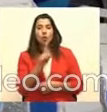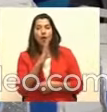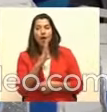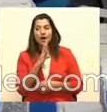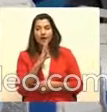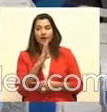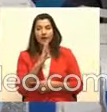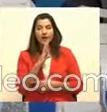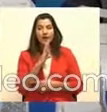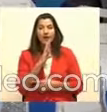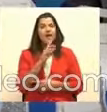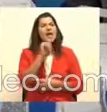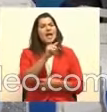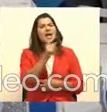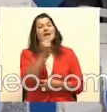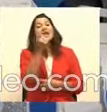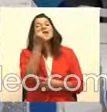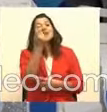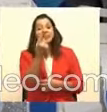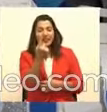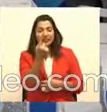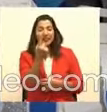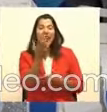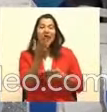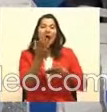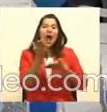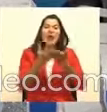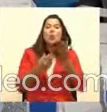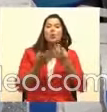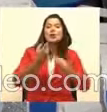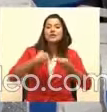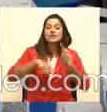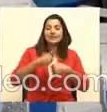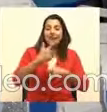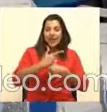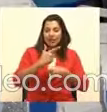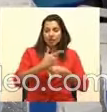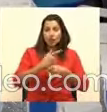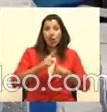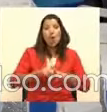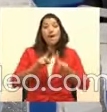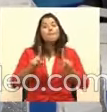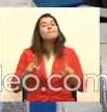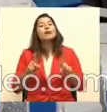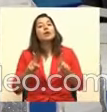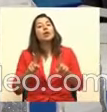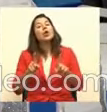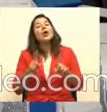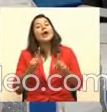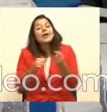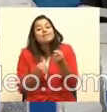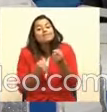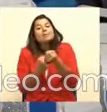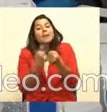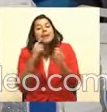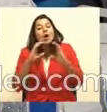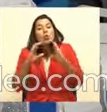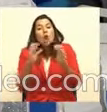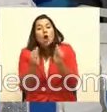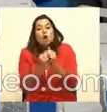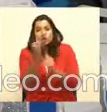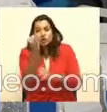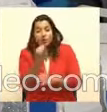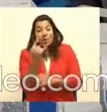él entiende algunas señas del ESCO, pero se refuerza con pictogramas, para poder trabajar con él y